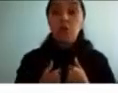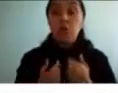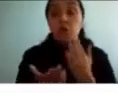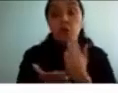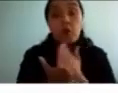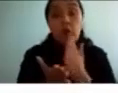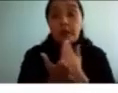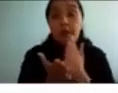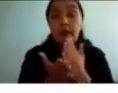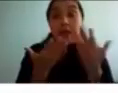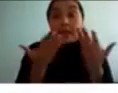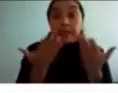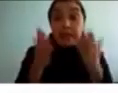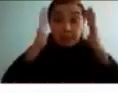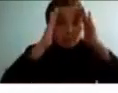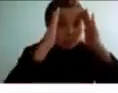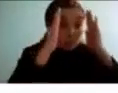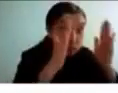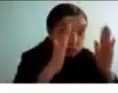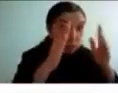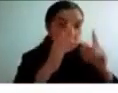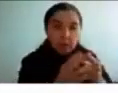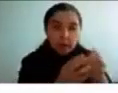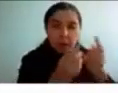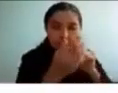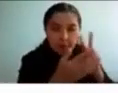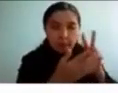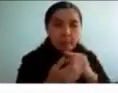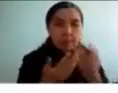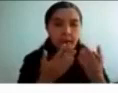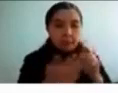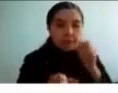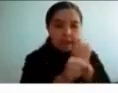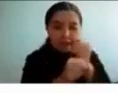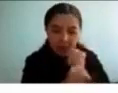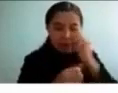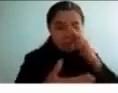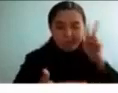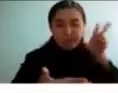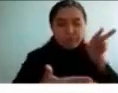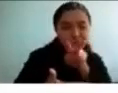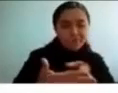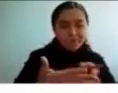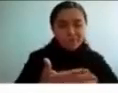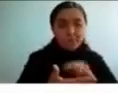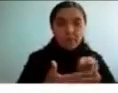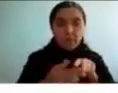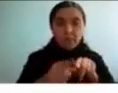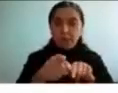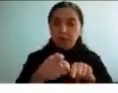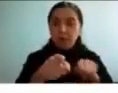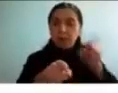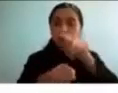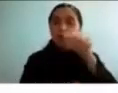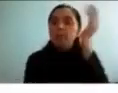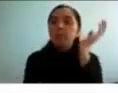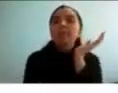atendiendo monitorizando lo que estoy lo que estoy haciendo y vemos esos ejemplos de estos niños que